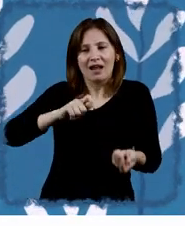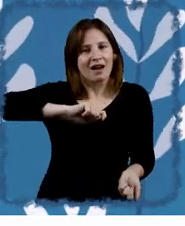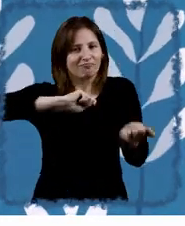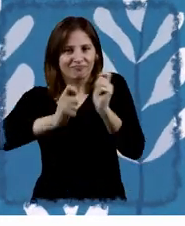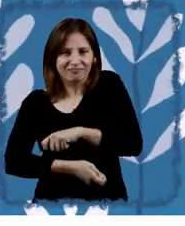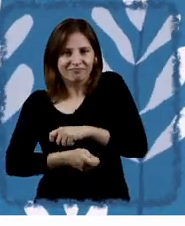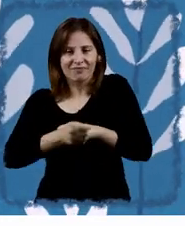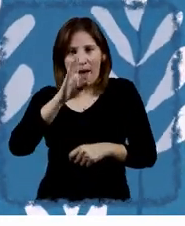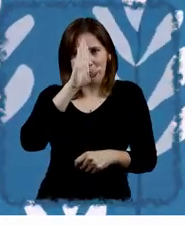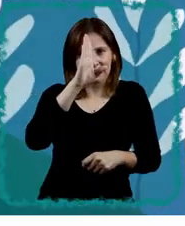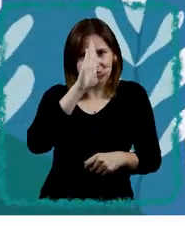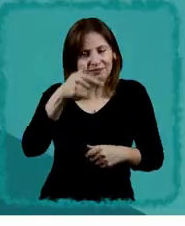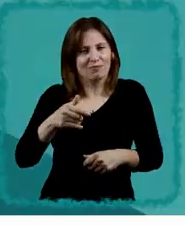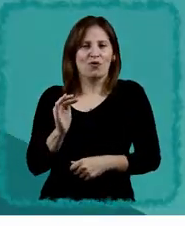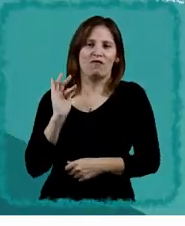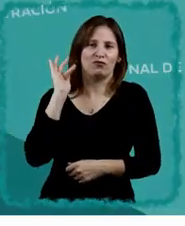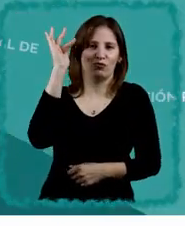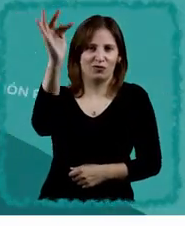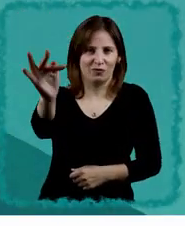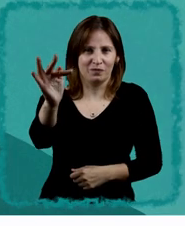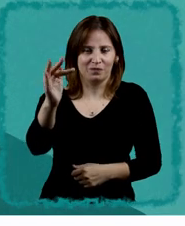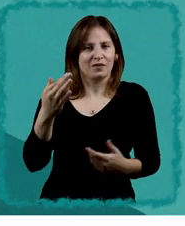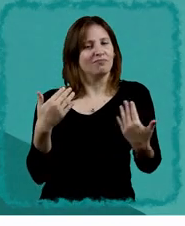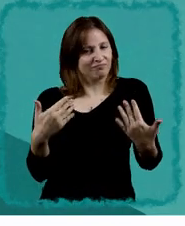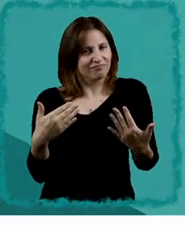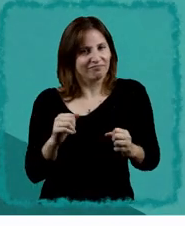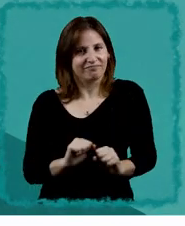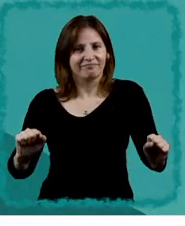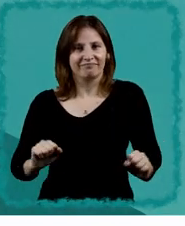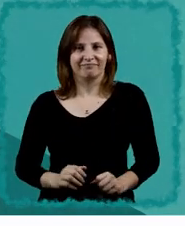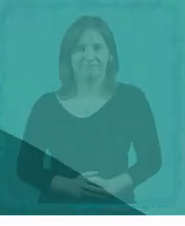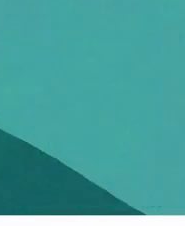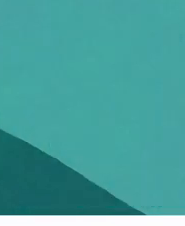aprendizajes. Por el futuro, hagamos la posible.